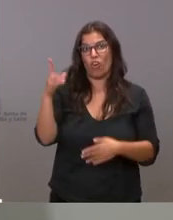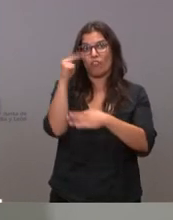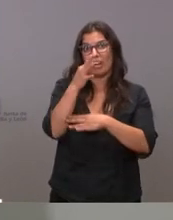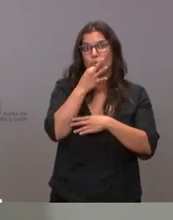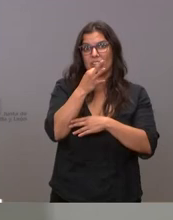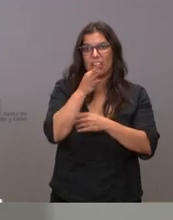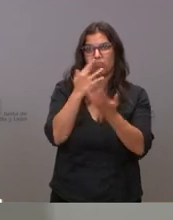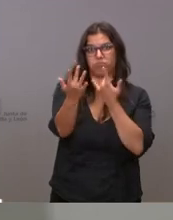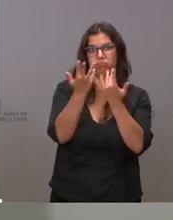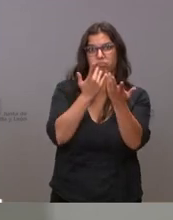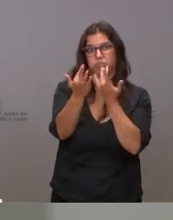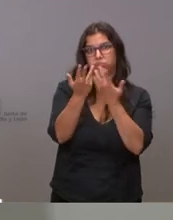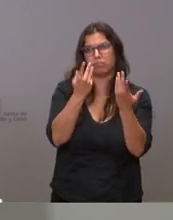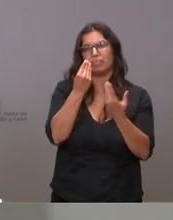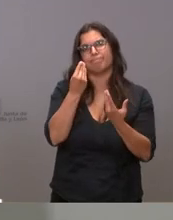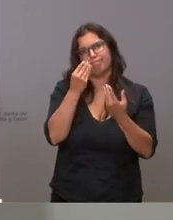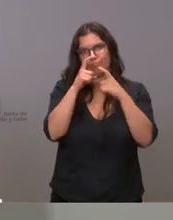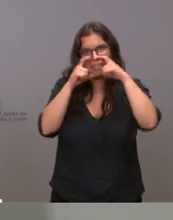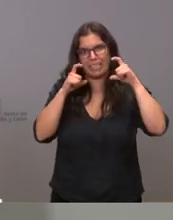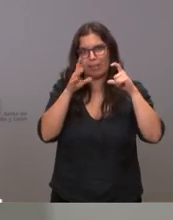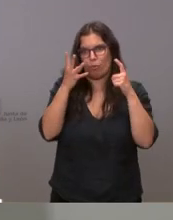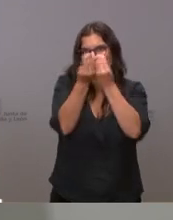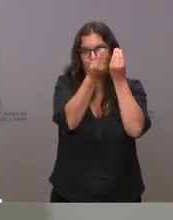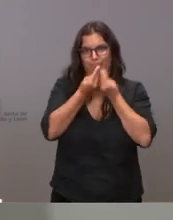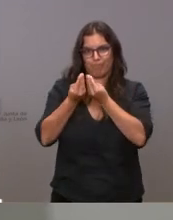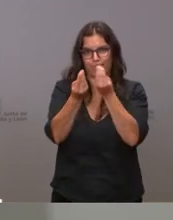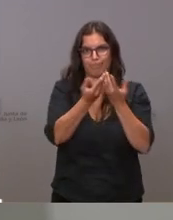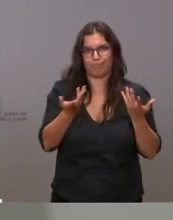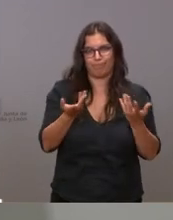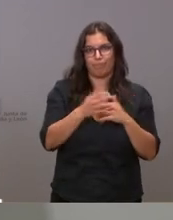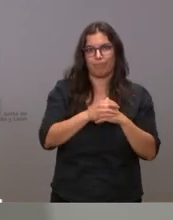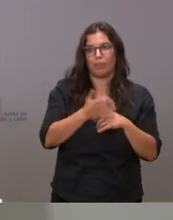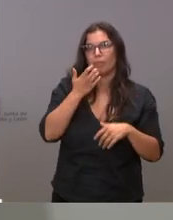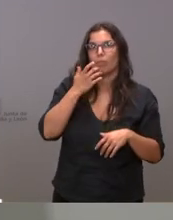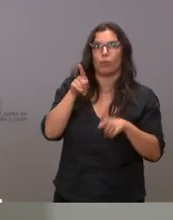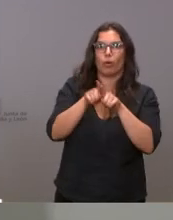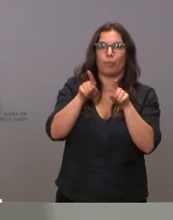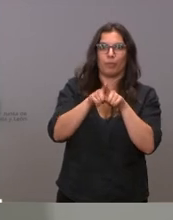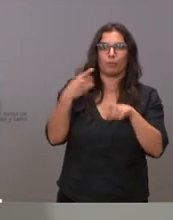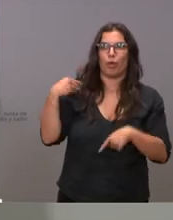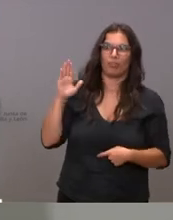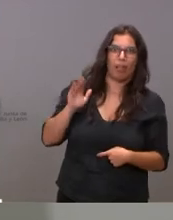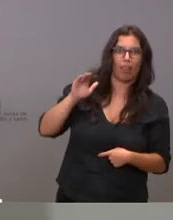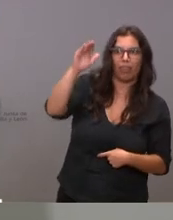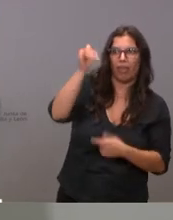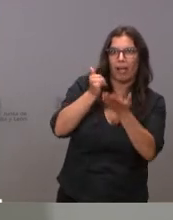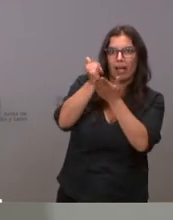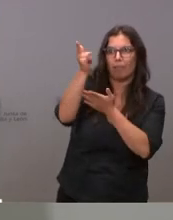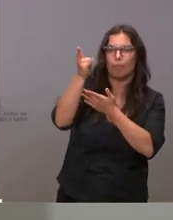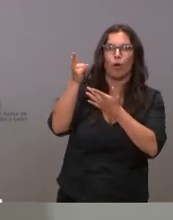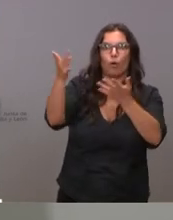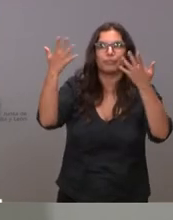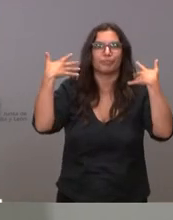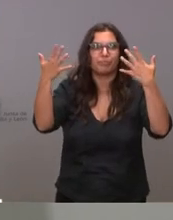razonable que la gente vaya con mascarilla en el cerro de las contiendas pues uno